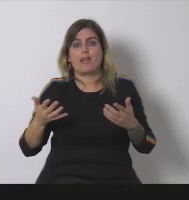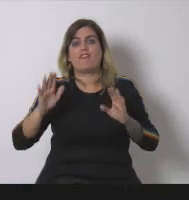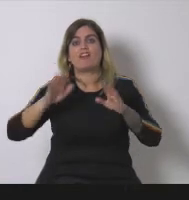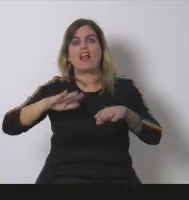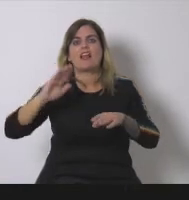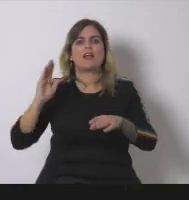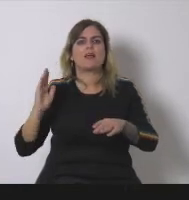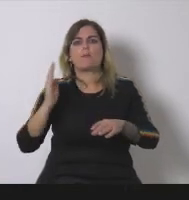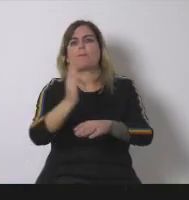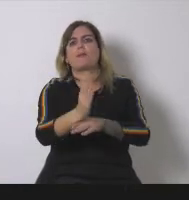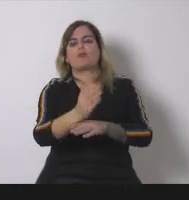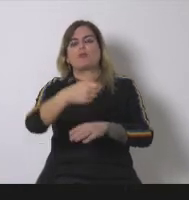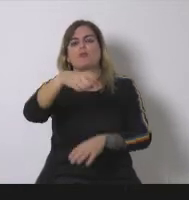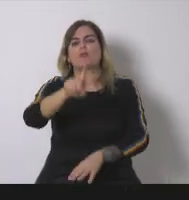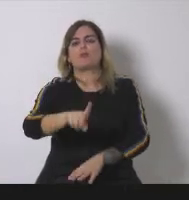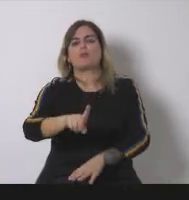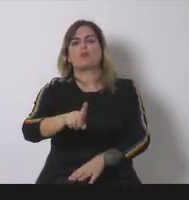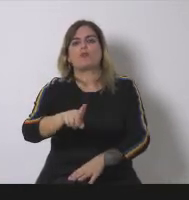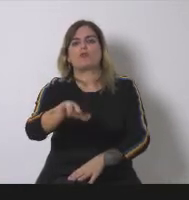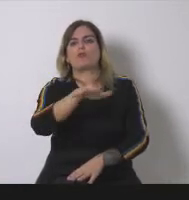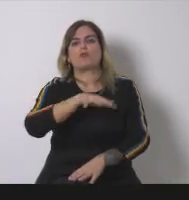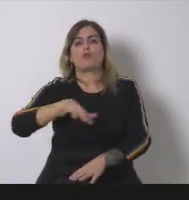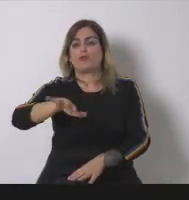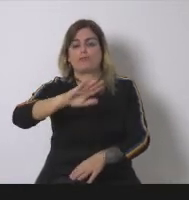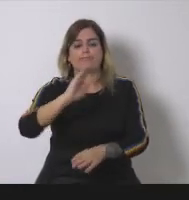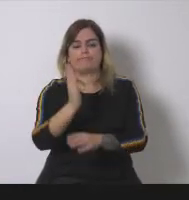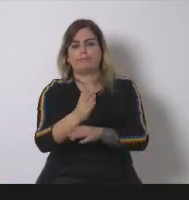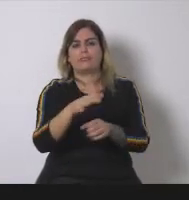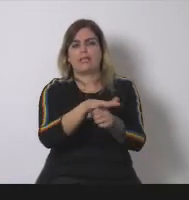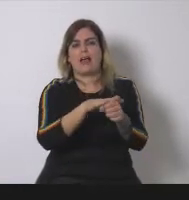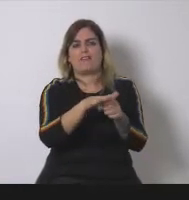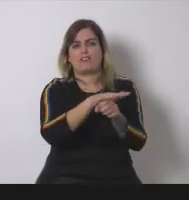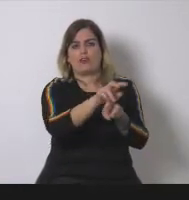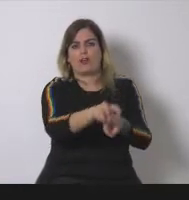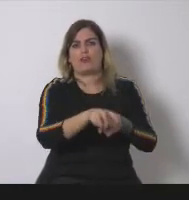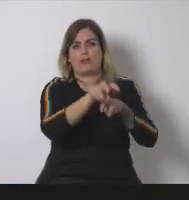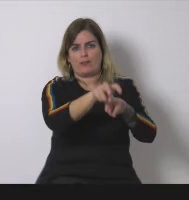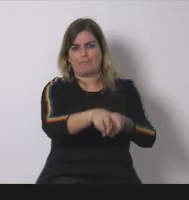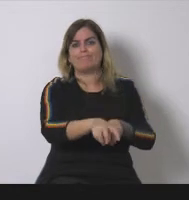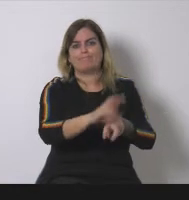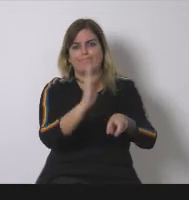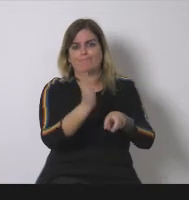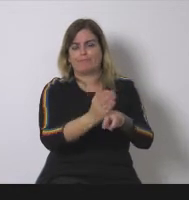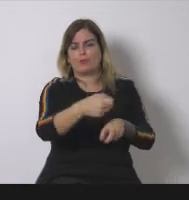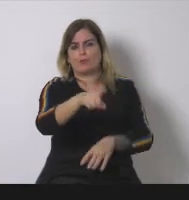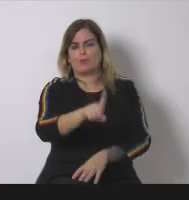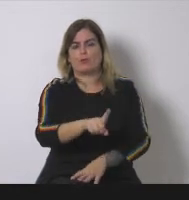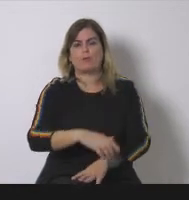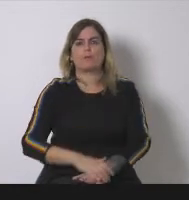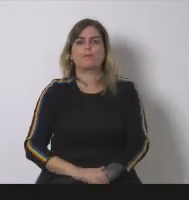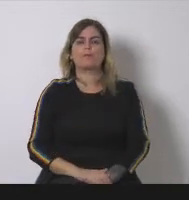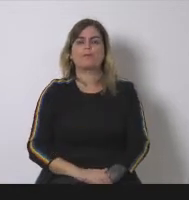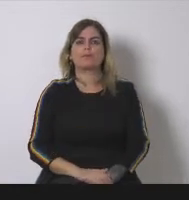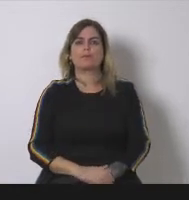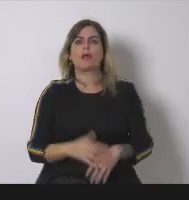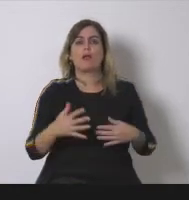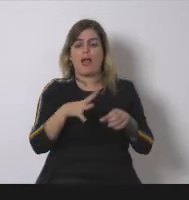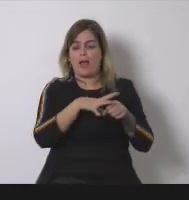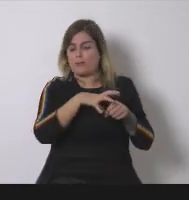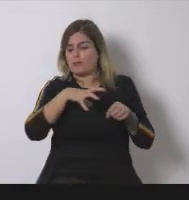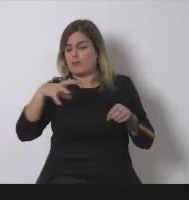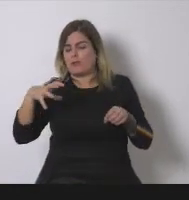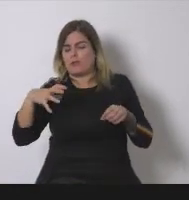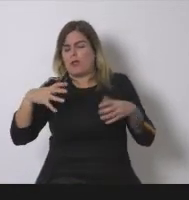entonces bueno ahora mismo el emissions gap es más grande que nunca es decir esta es una una evaluación del